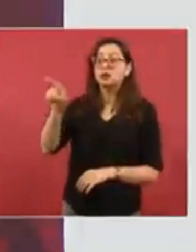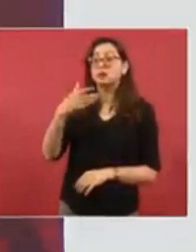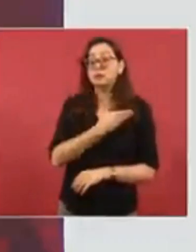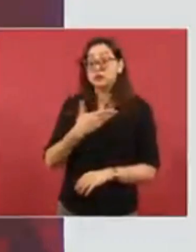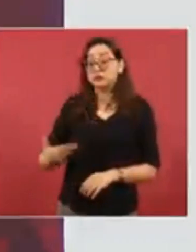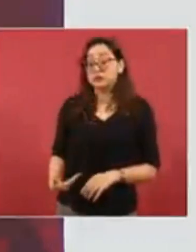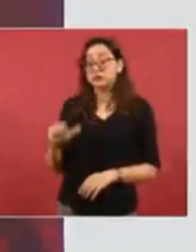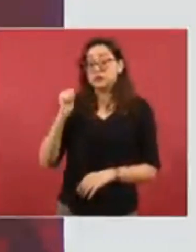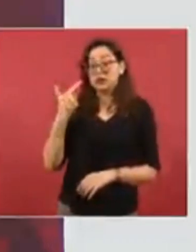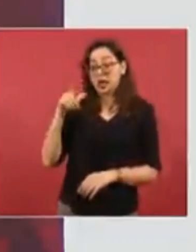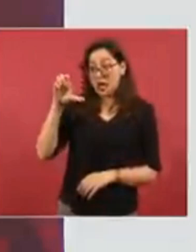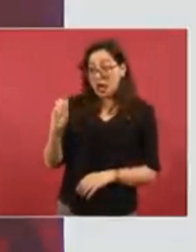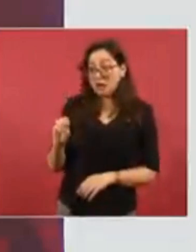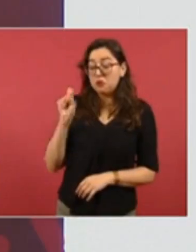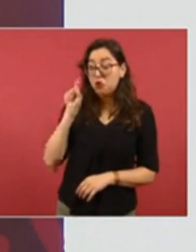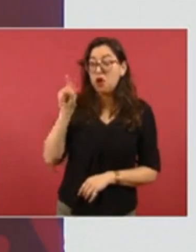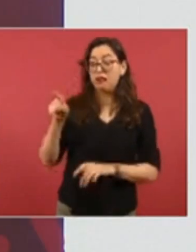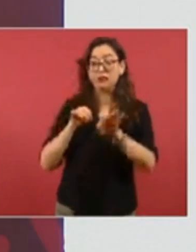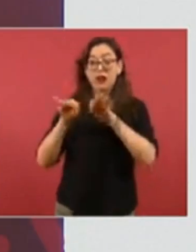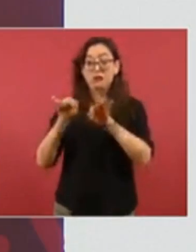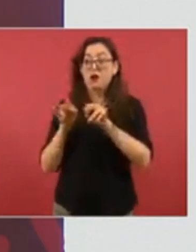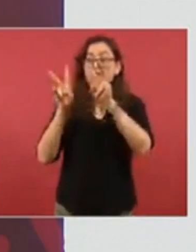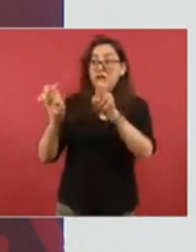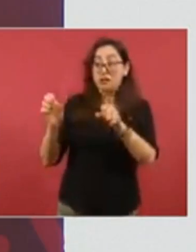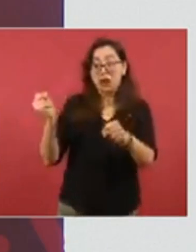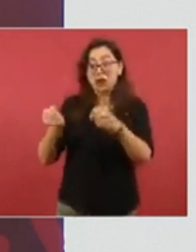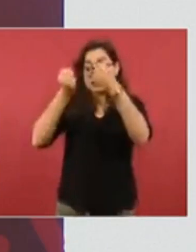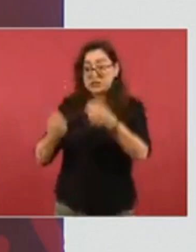fracaso en materia de seguridad.